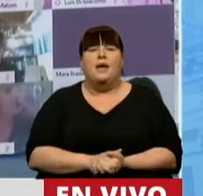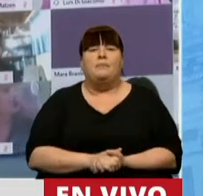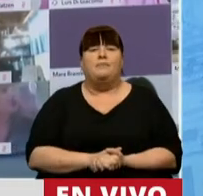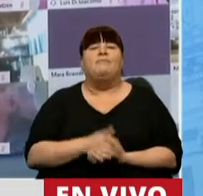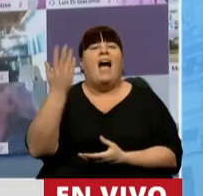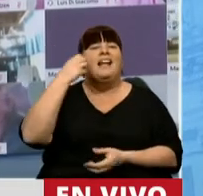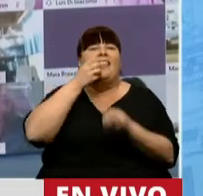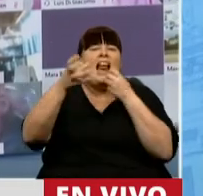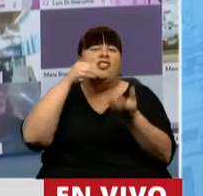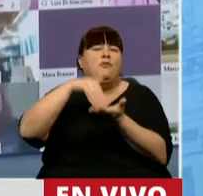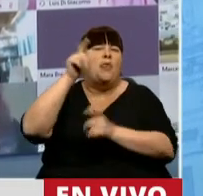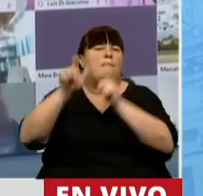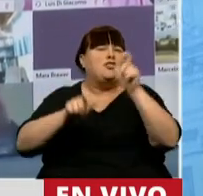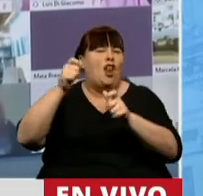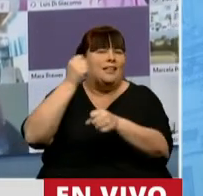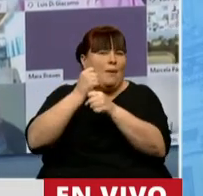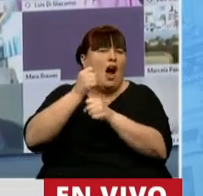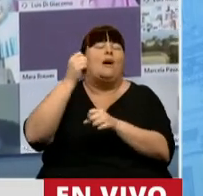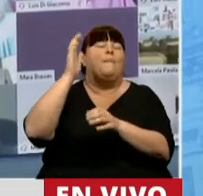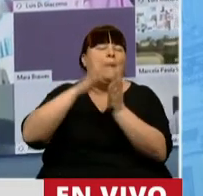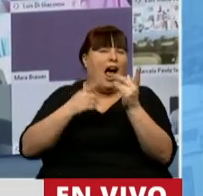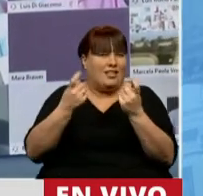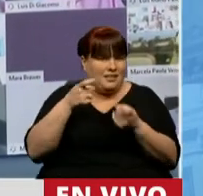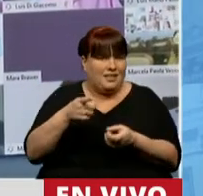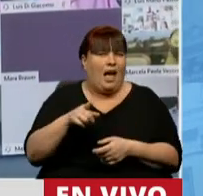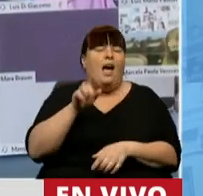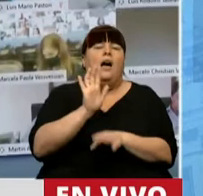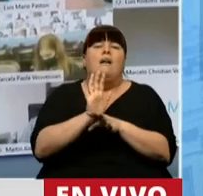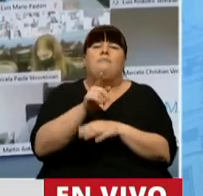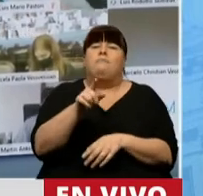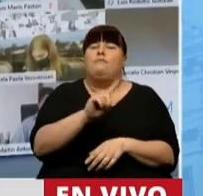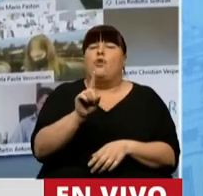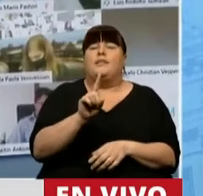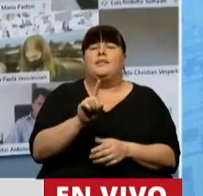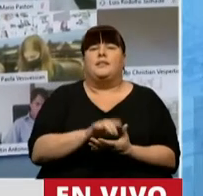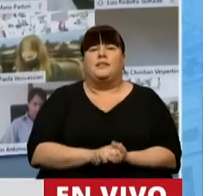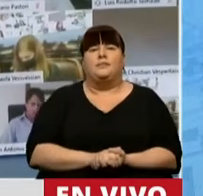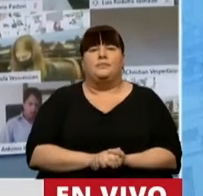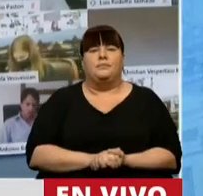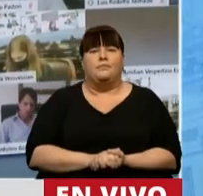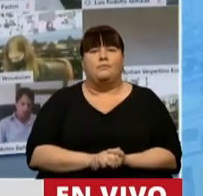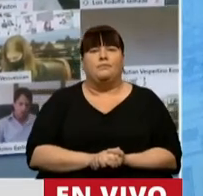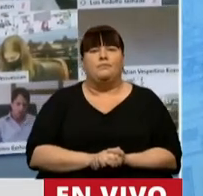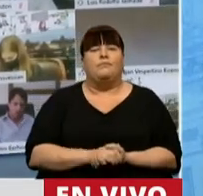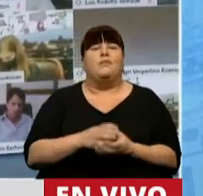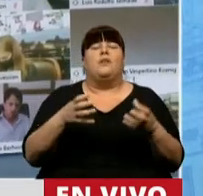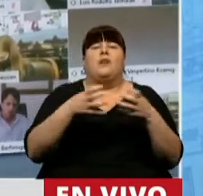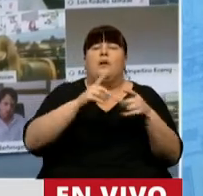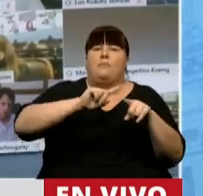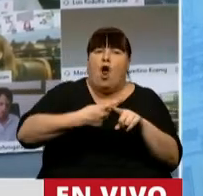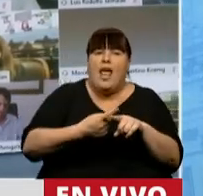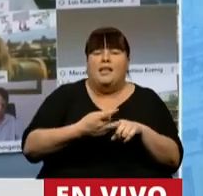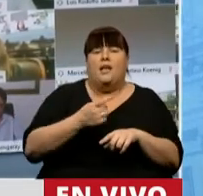el blanqueo de millones de trabajadoras y trabajadoras. Ahora, eso sabemos que no va a ser con fuerzas políticas,